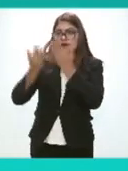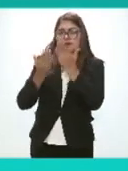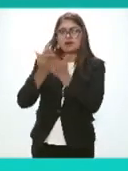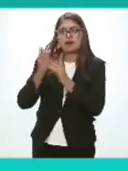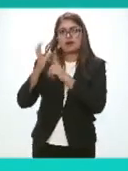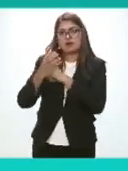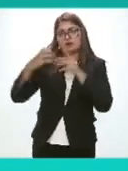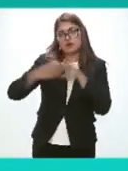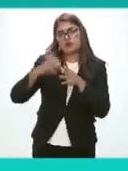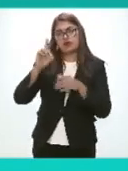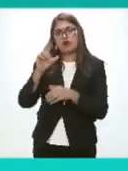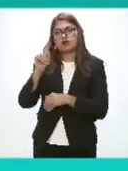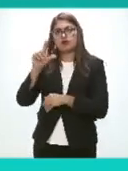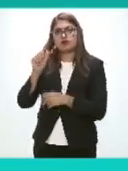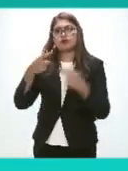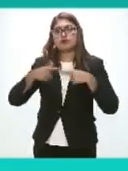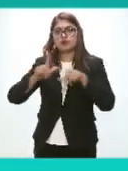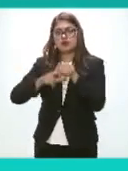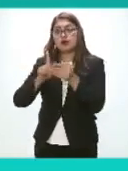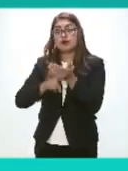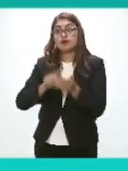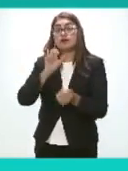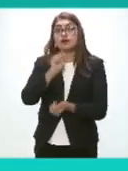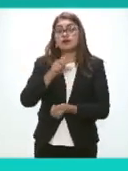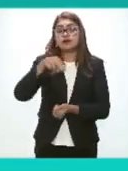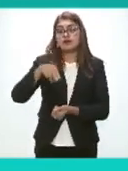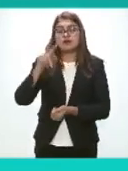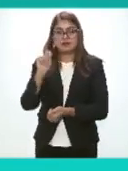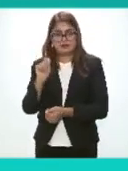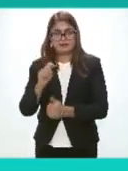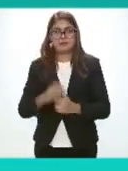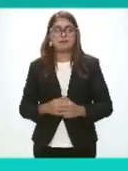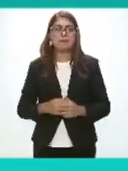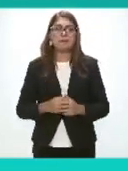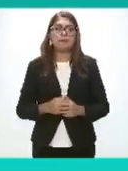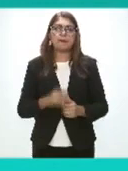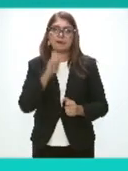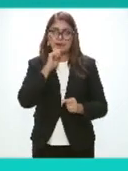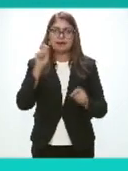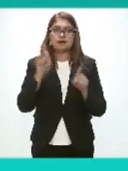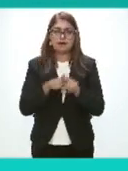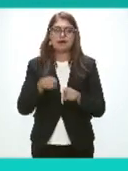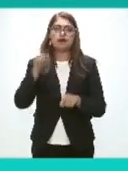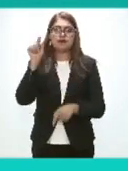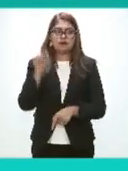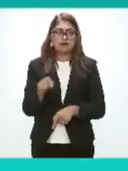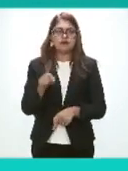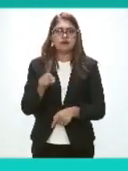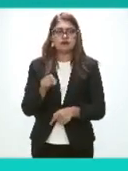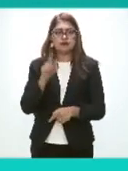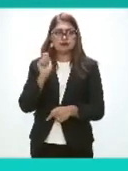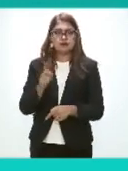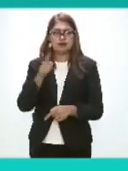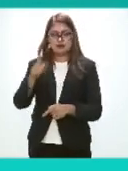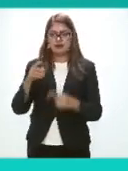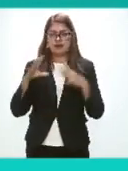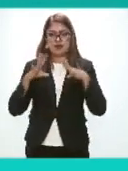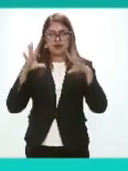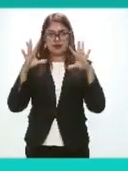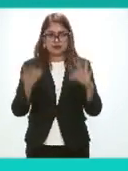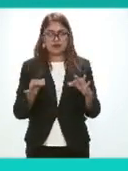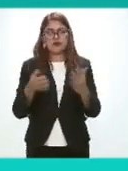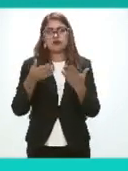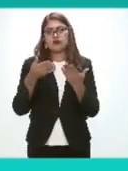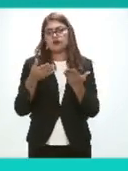Personales Del Sistema Nacional De Transparencia En el mismo sentido Se tratará La creación